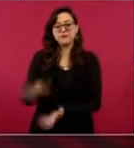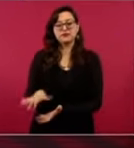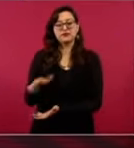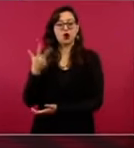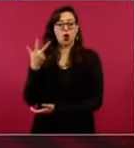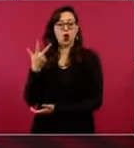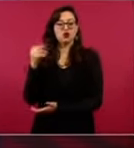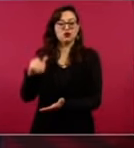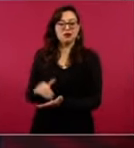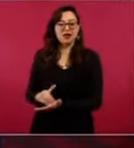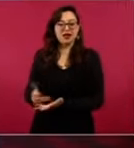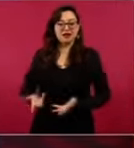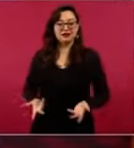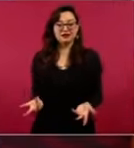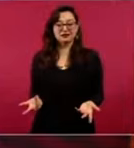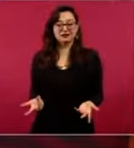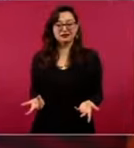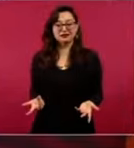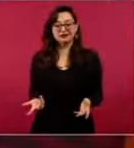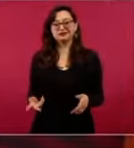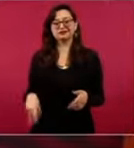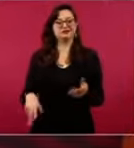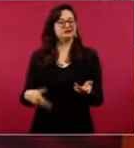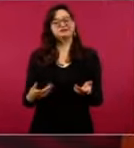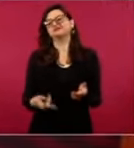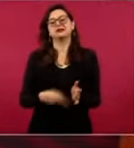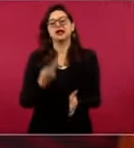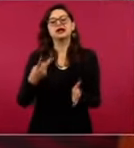Y así, muchas otras cosas.